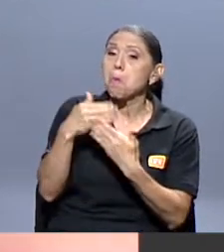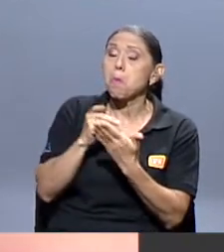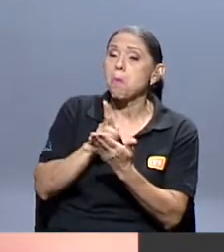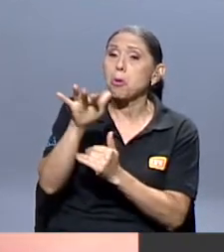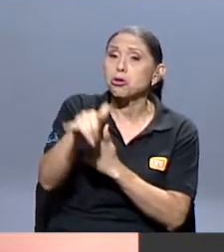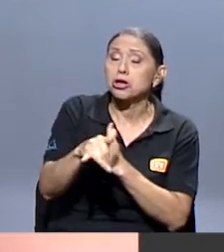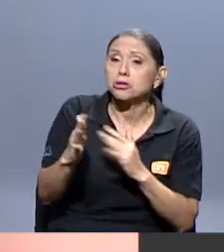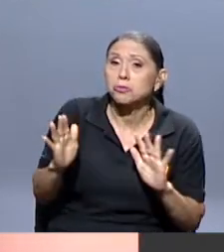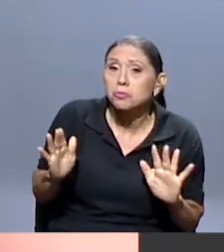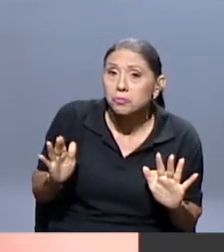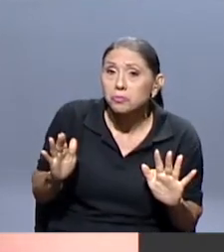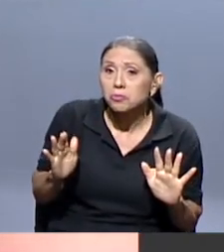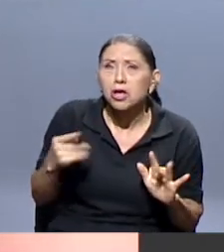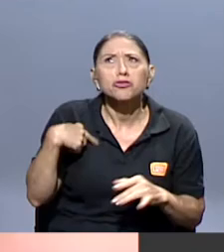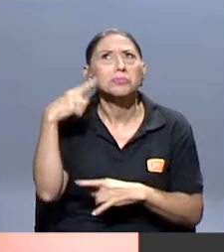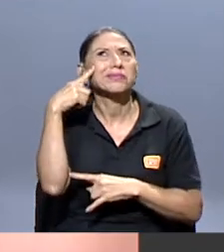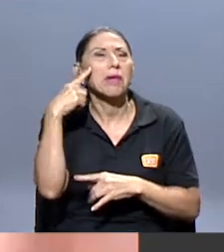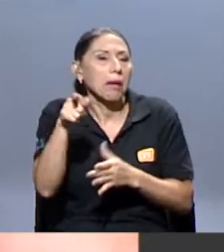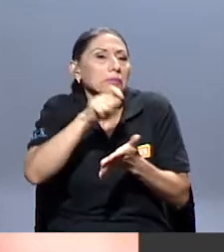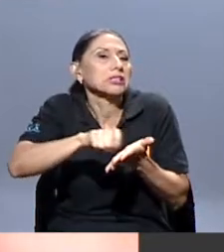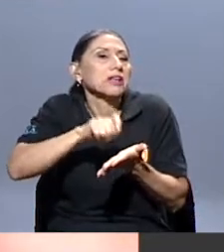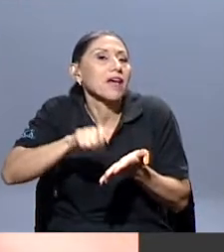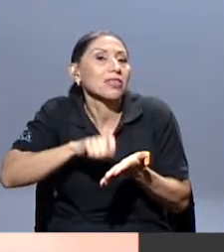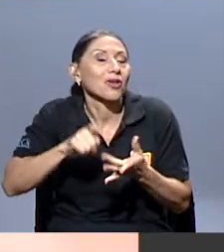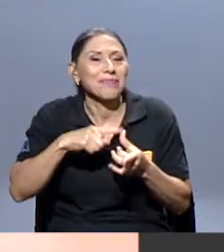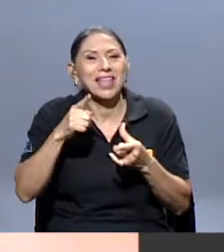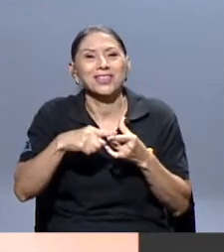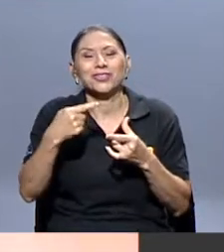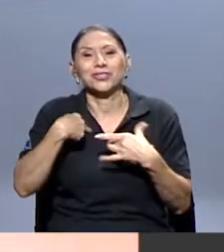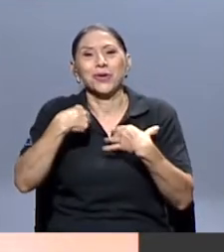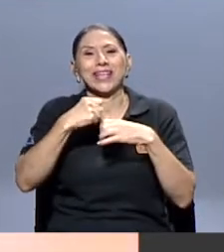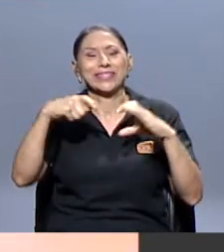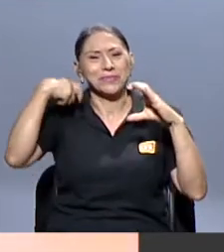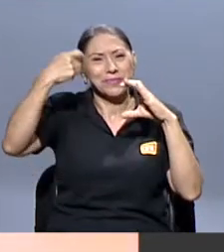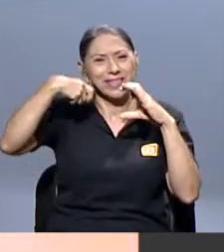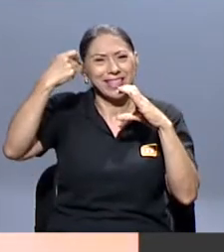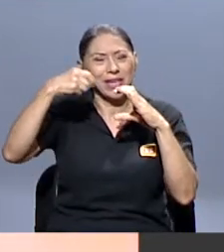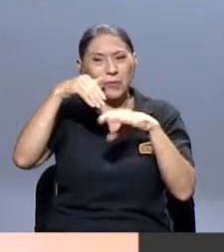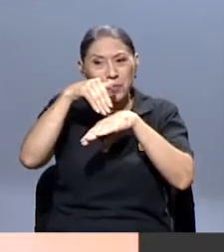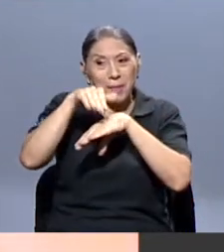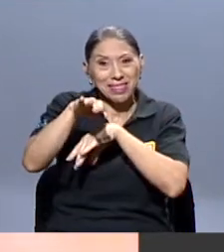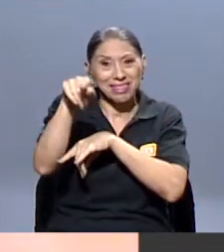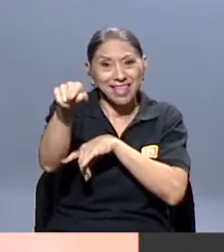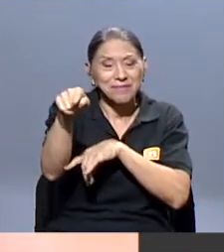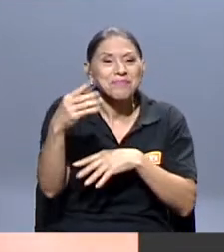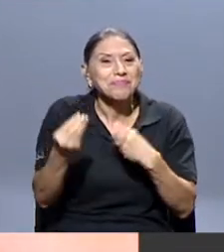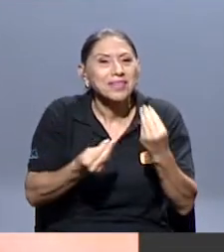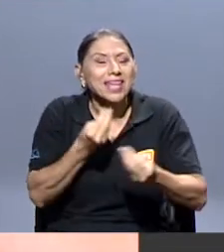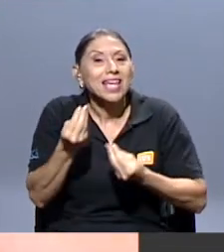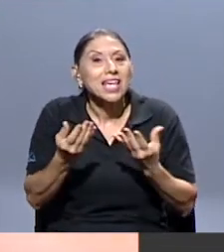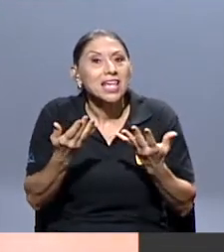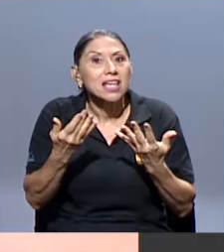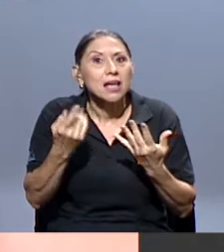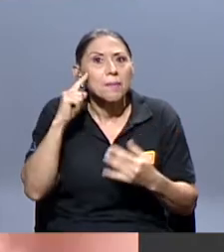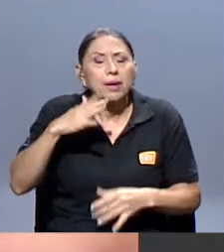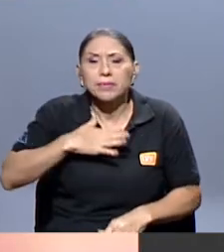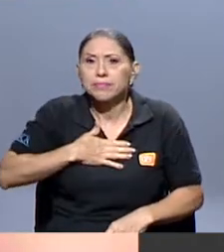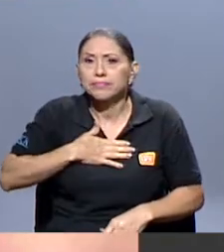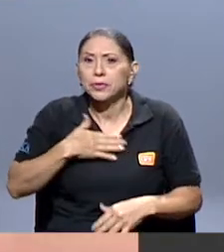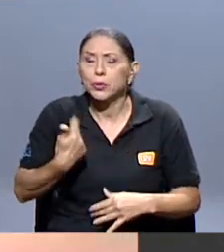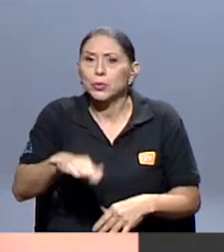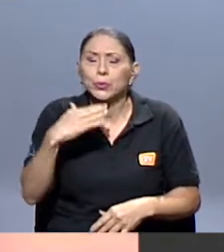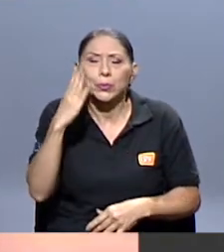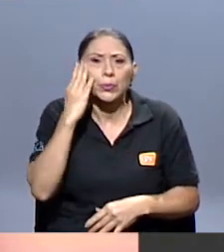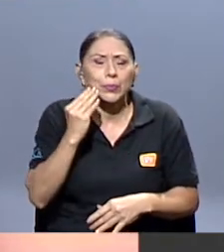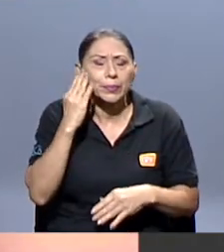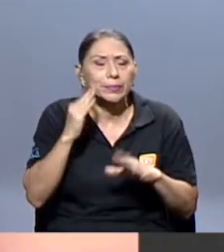Y digo, yay, escribámosla. Mandé el video ahí y la experiencia fue, para mí fue una experiencia